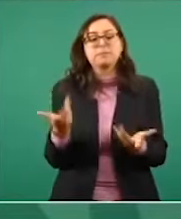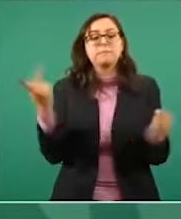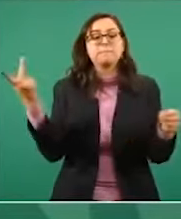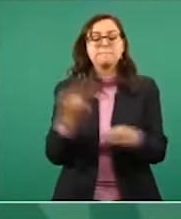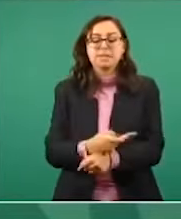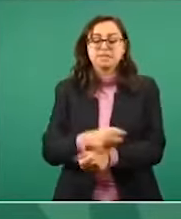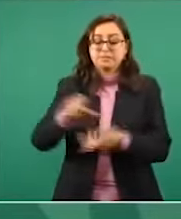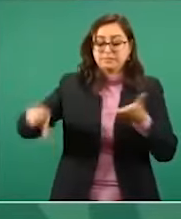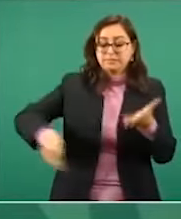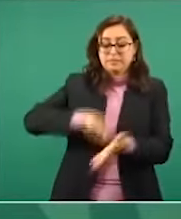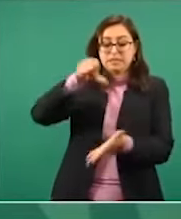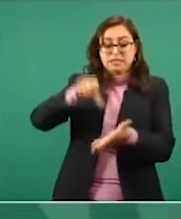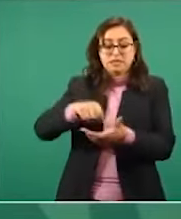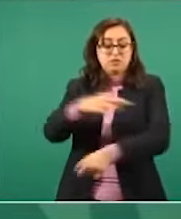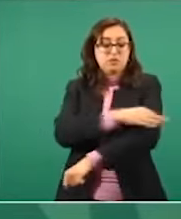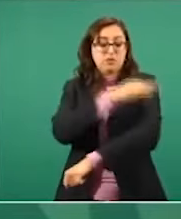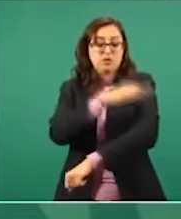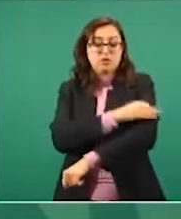vacunación?